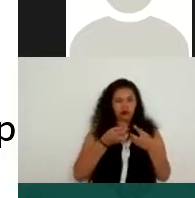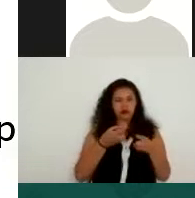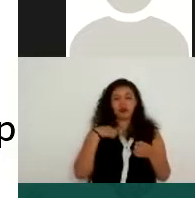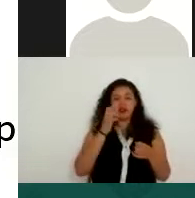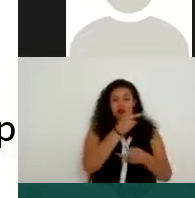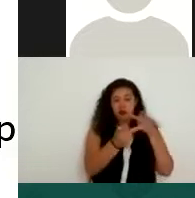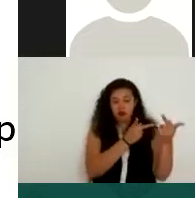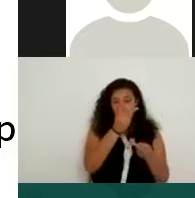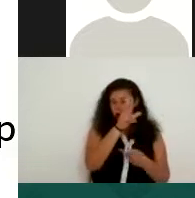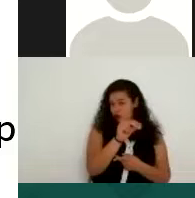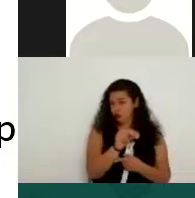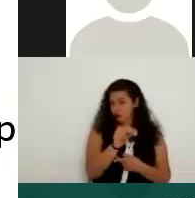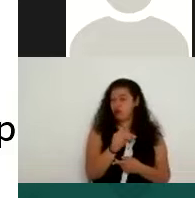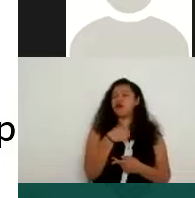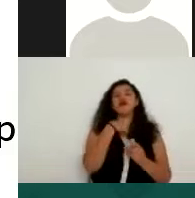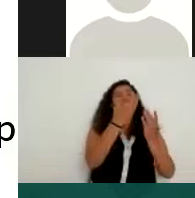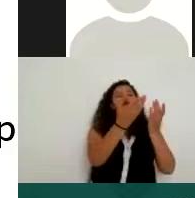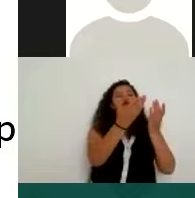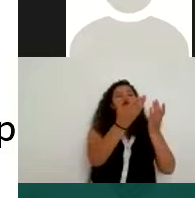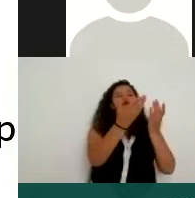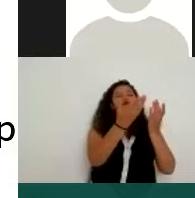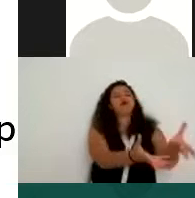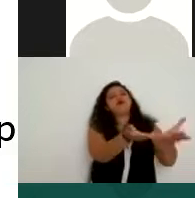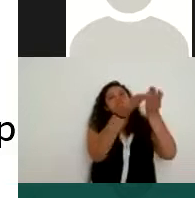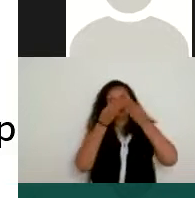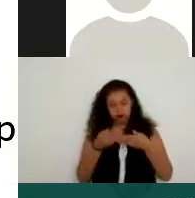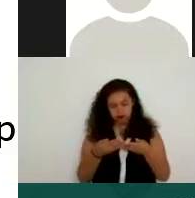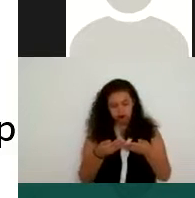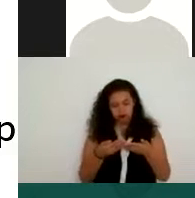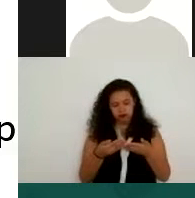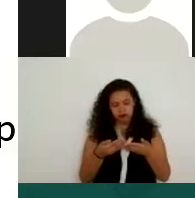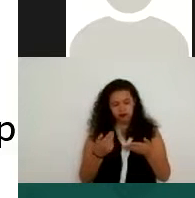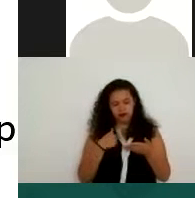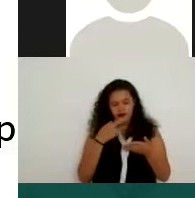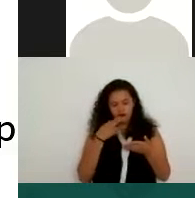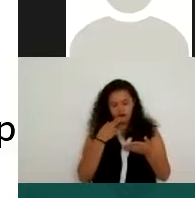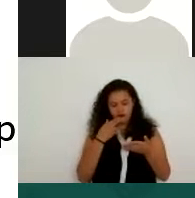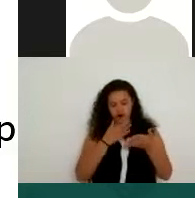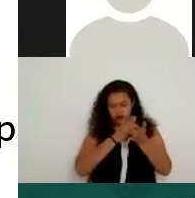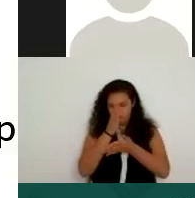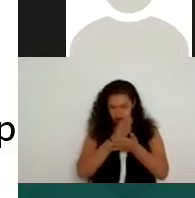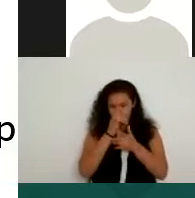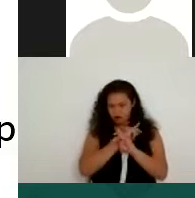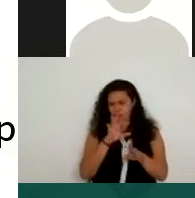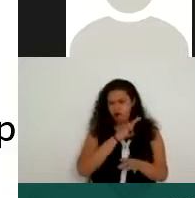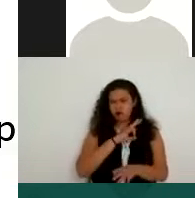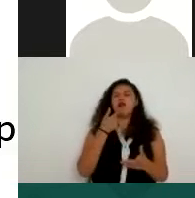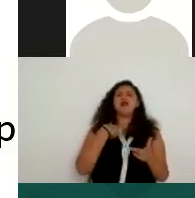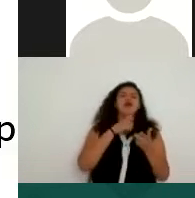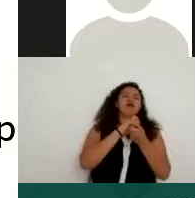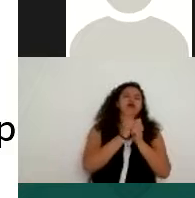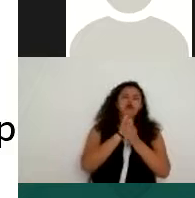pedí, yo los recibo, los obtengo, los uso, tengo acceso, los transformo, los